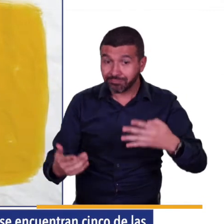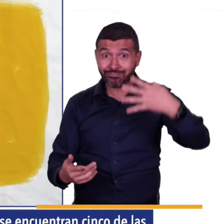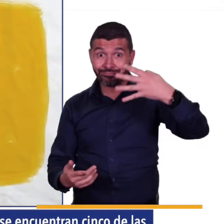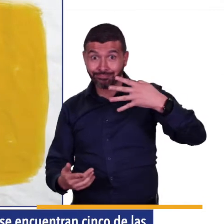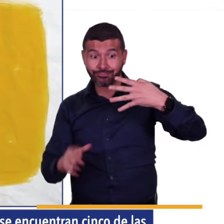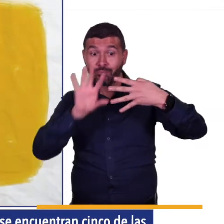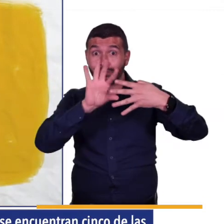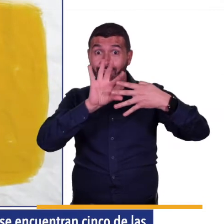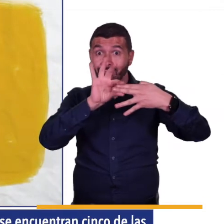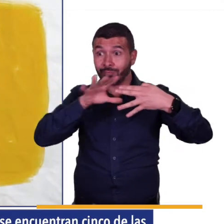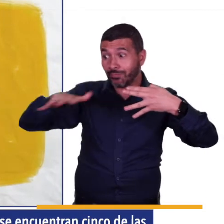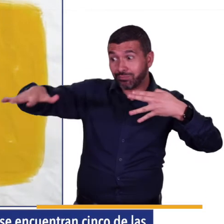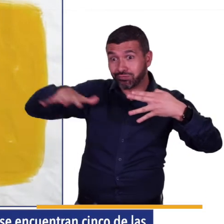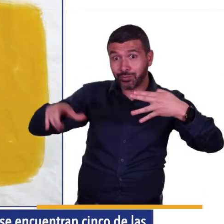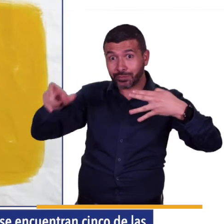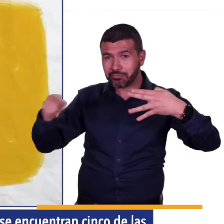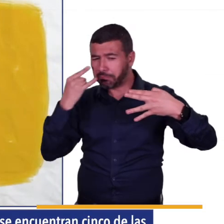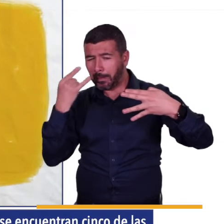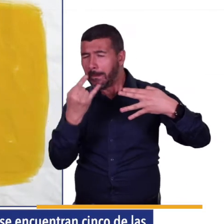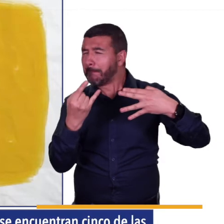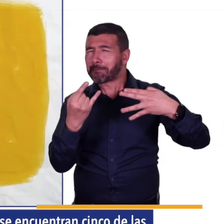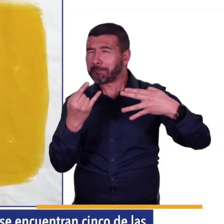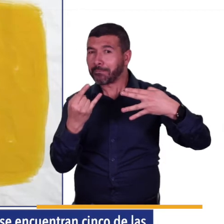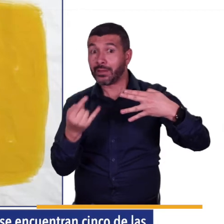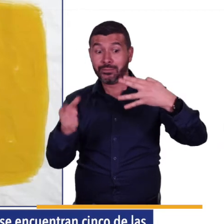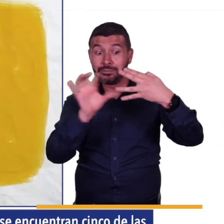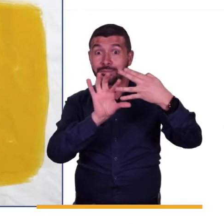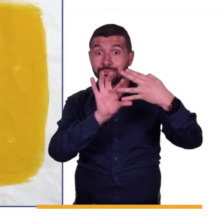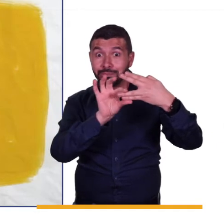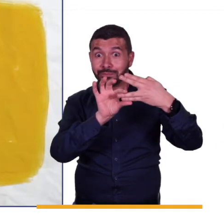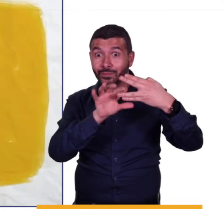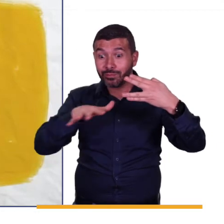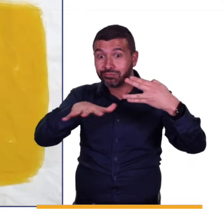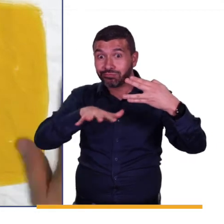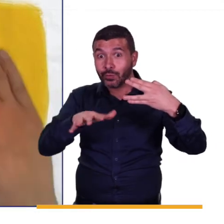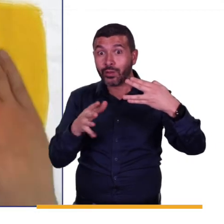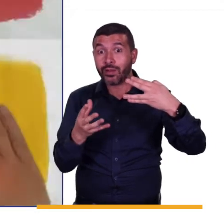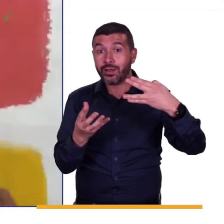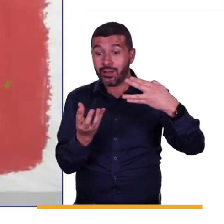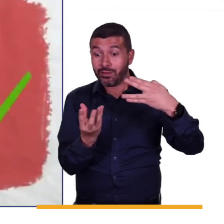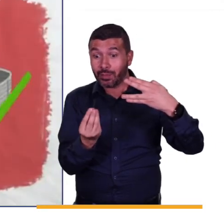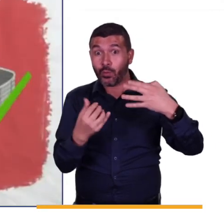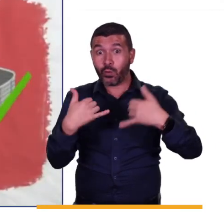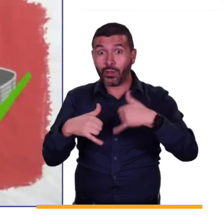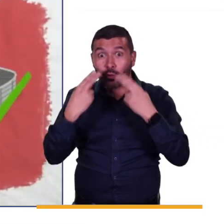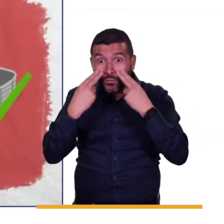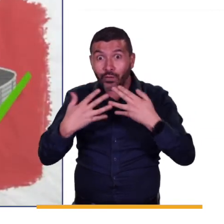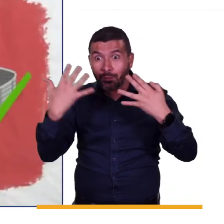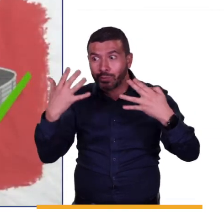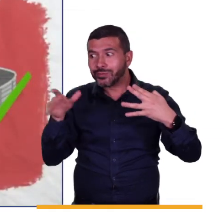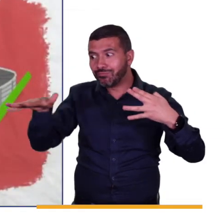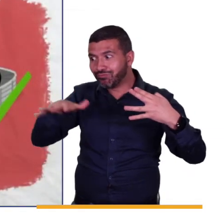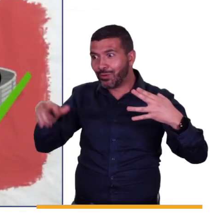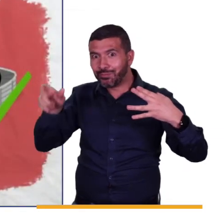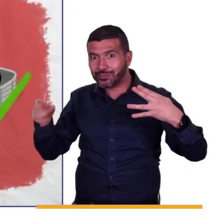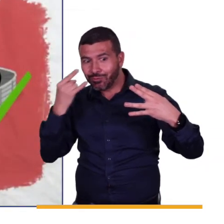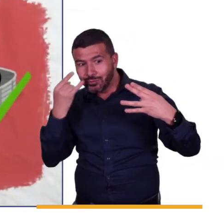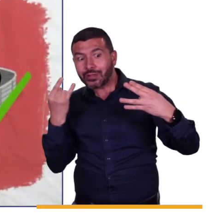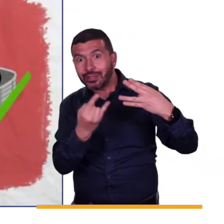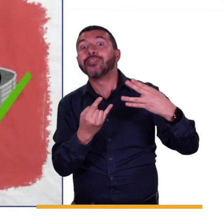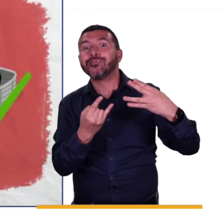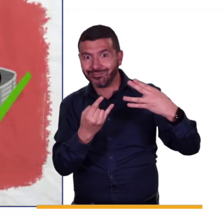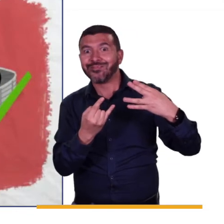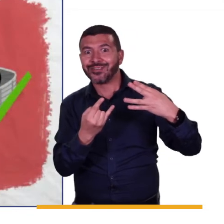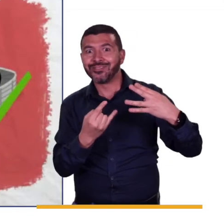encuentran cinco de las estrellas de fútbol favoritas a nivel mundial. Esto hará que la asistencia a estos partidos sea